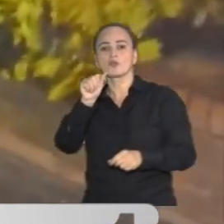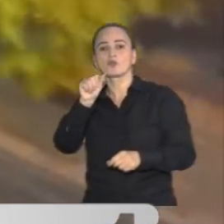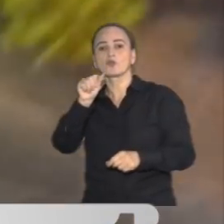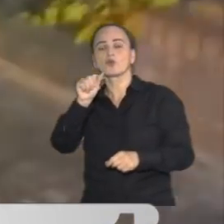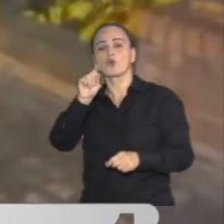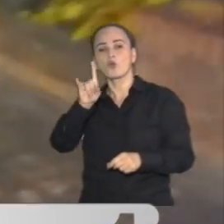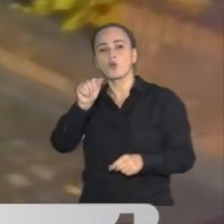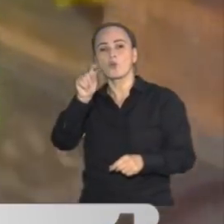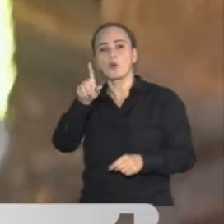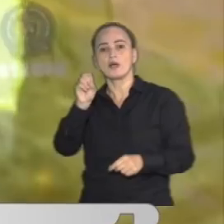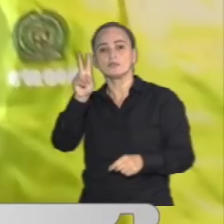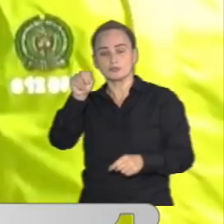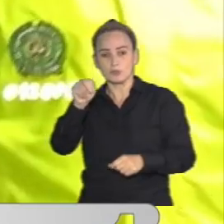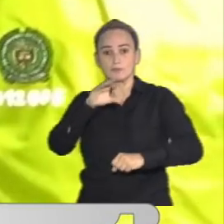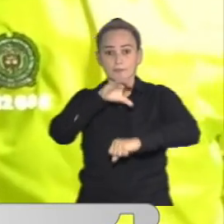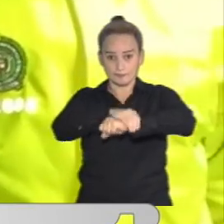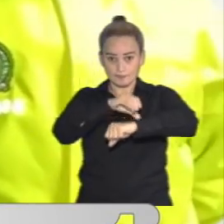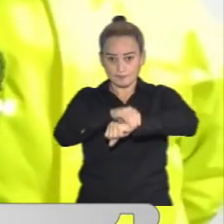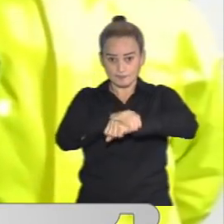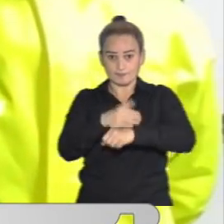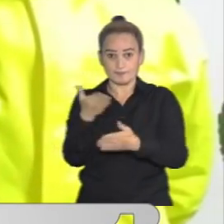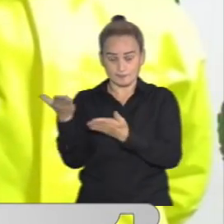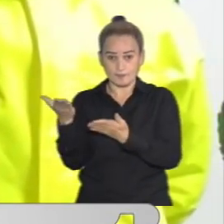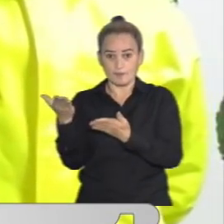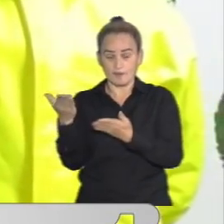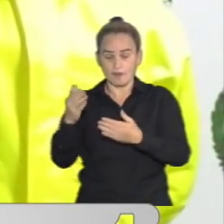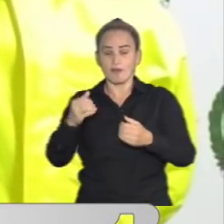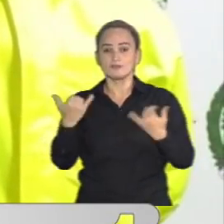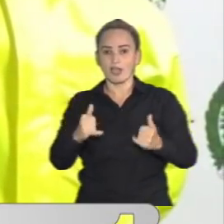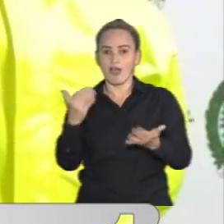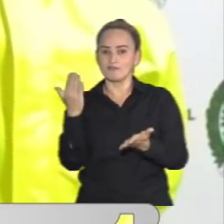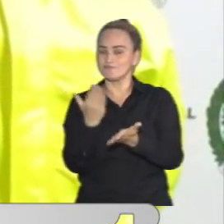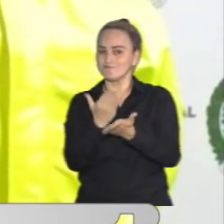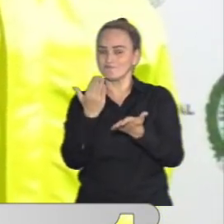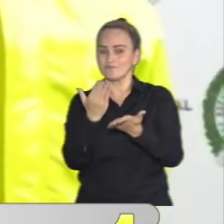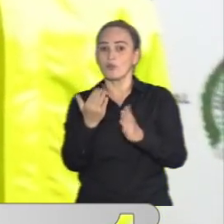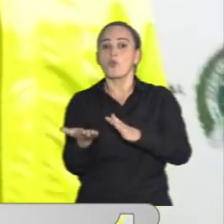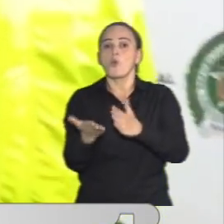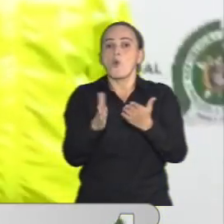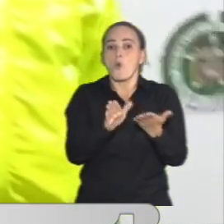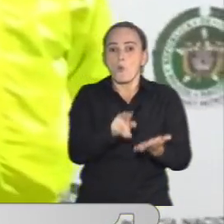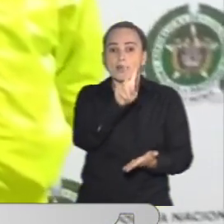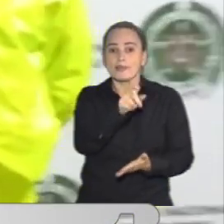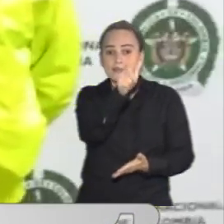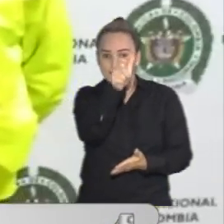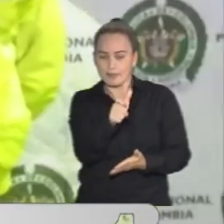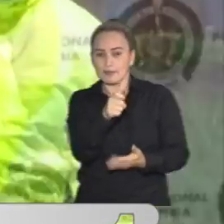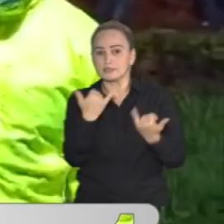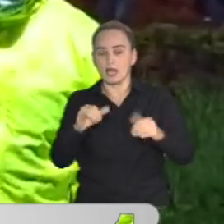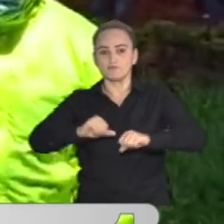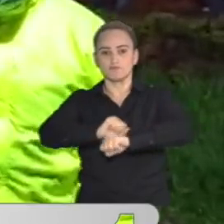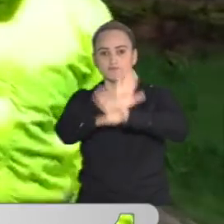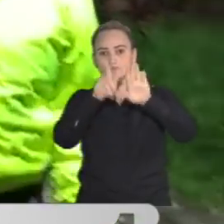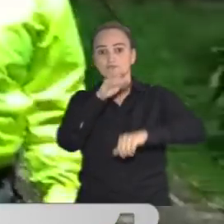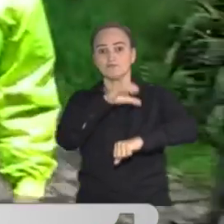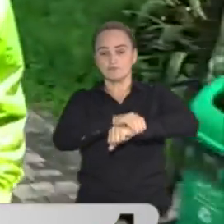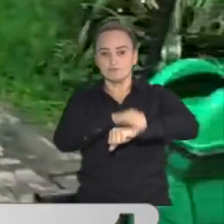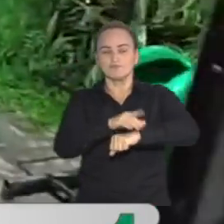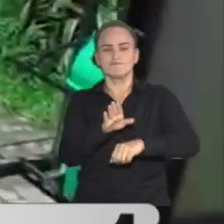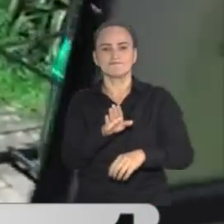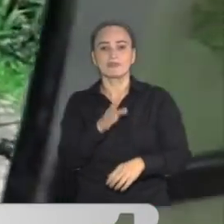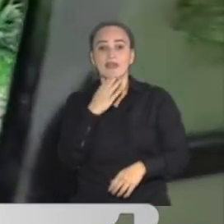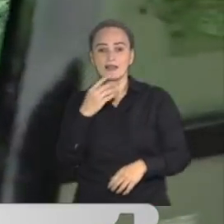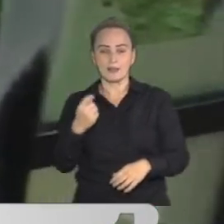es una persona con la captura de alias El Guasón, se esclarece la muerte de siete personas. Lo particular de esta persona es que se